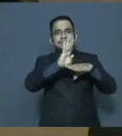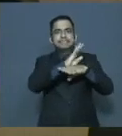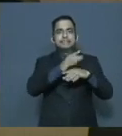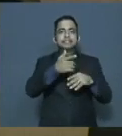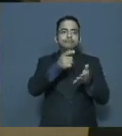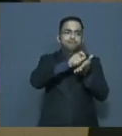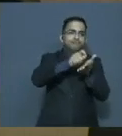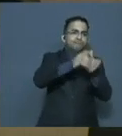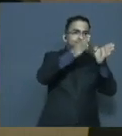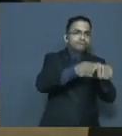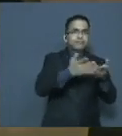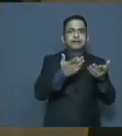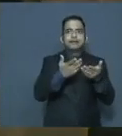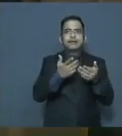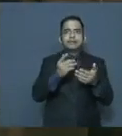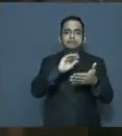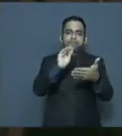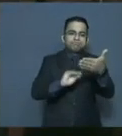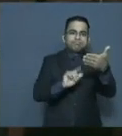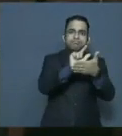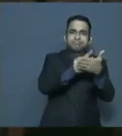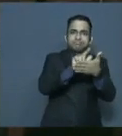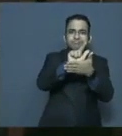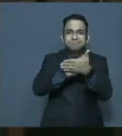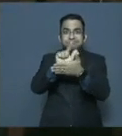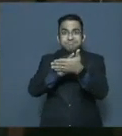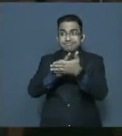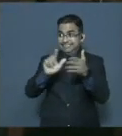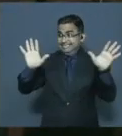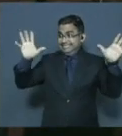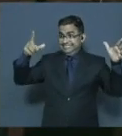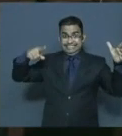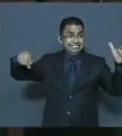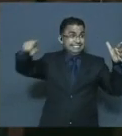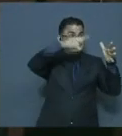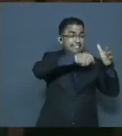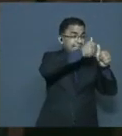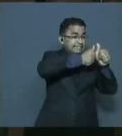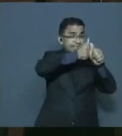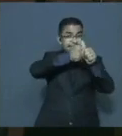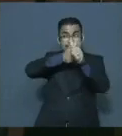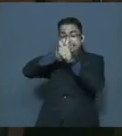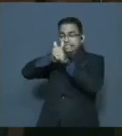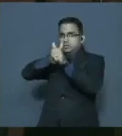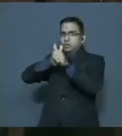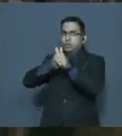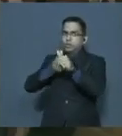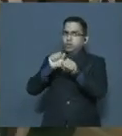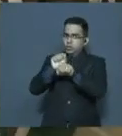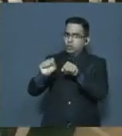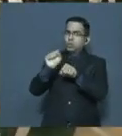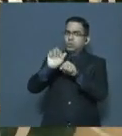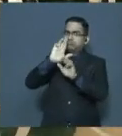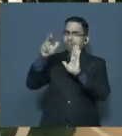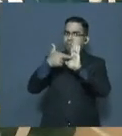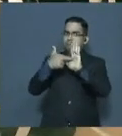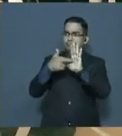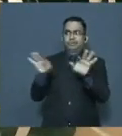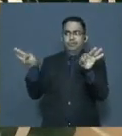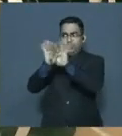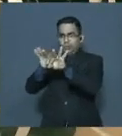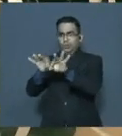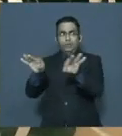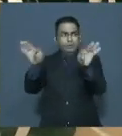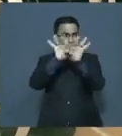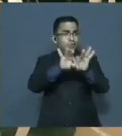los juristas, doctrinarios y actores de opinión juegan un papel muy necesario en este diálogo conjunto. El país